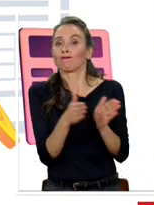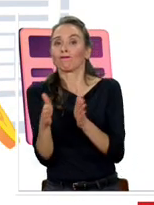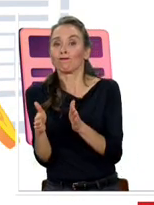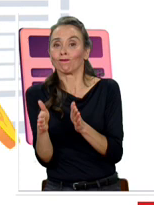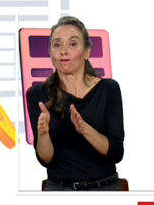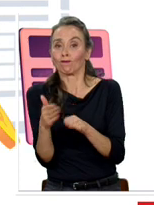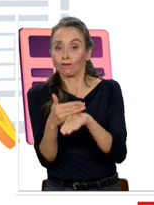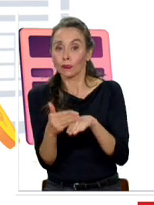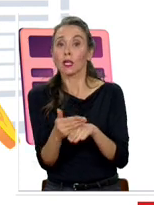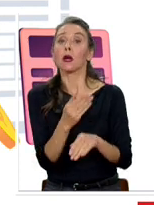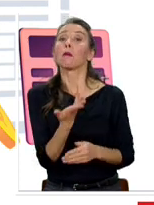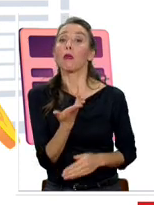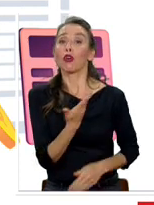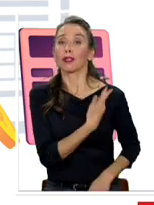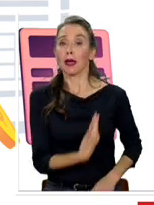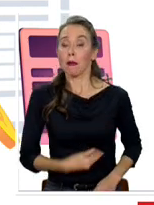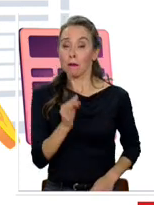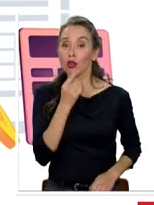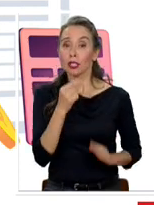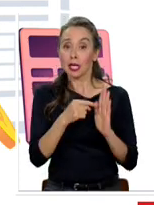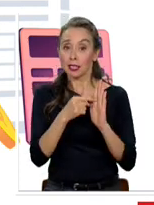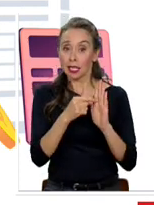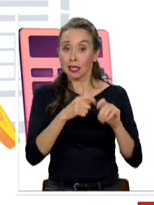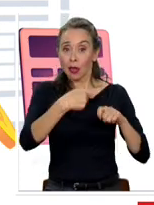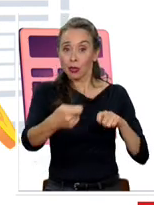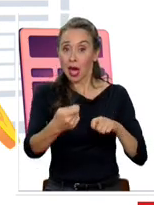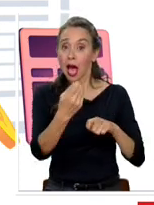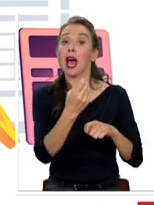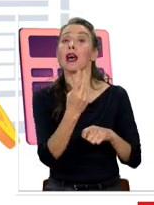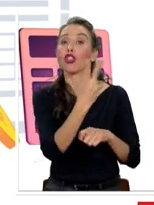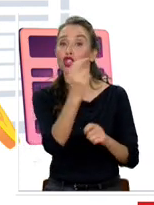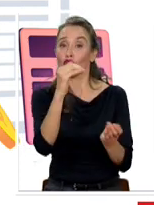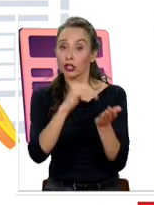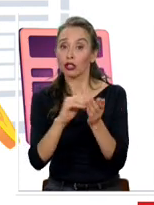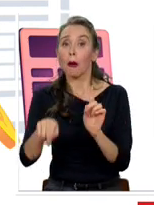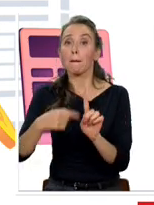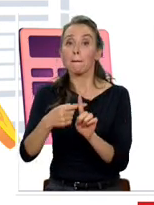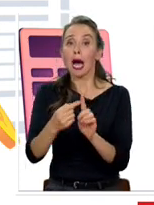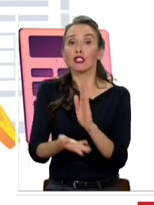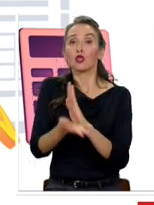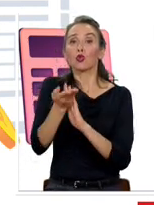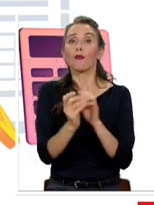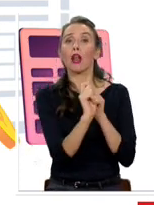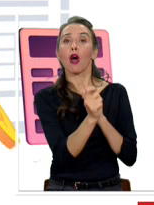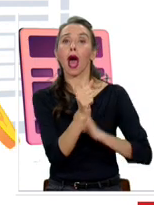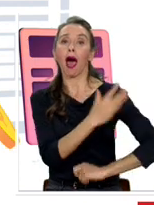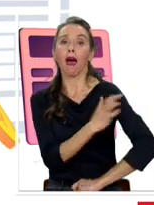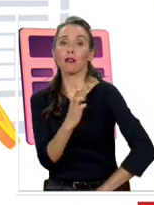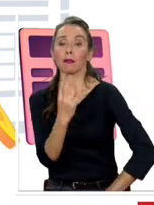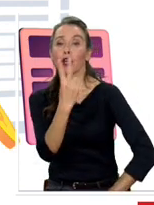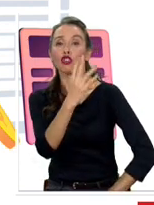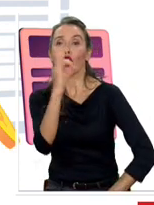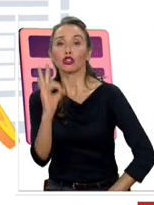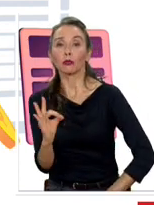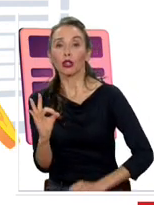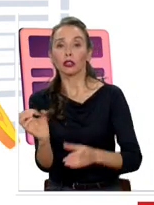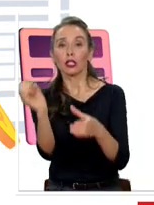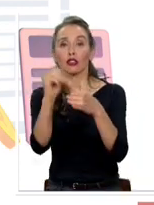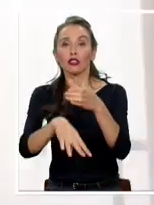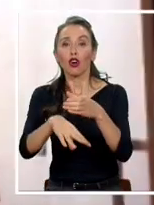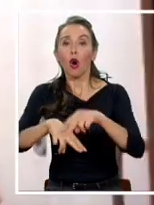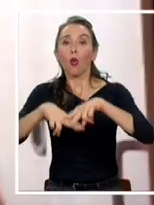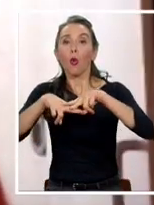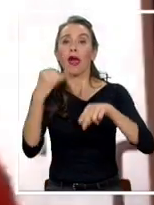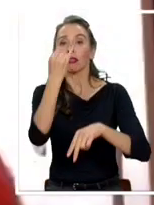busca complementar este aporte con un aumento del 2% de cotización que irá a las cuentas individuales en las AFP.